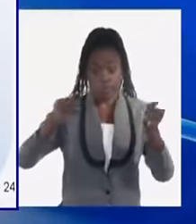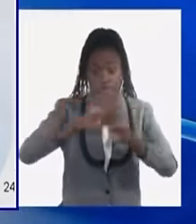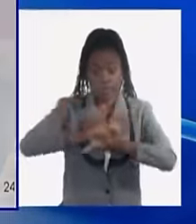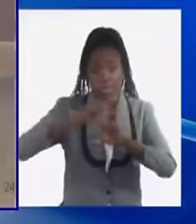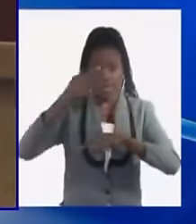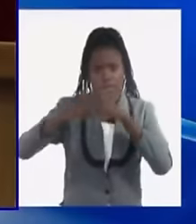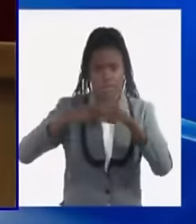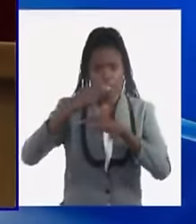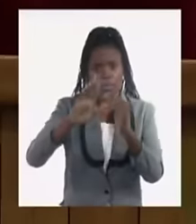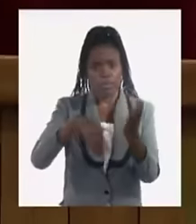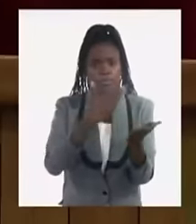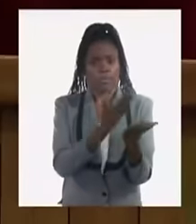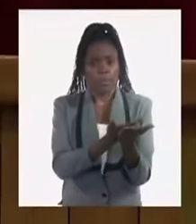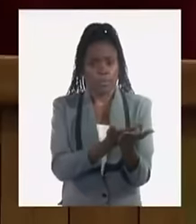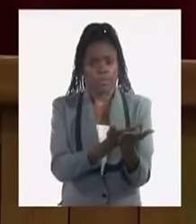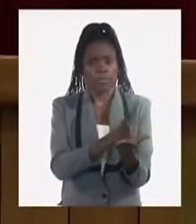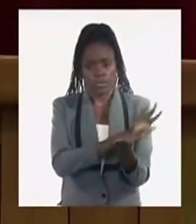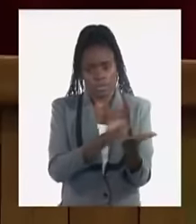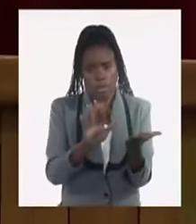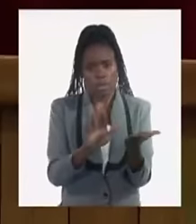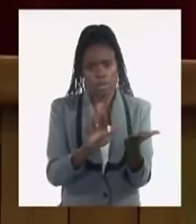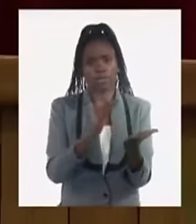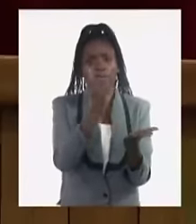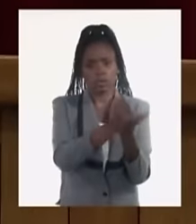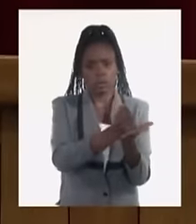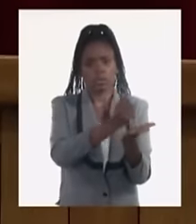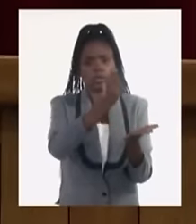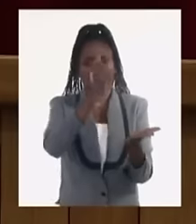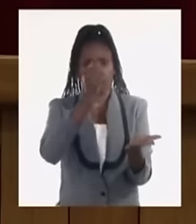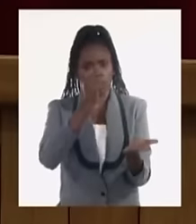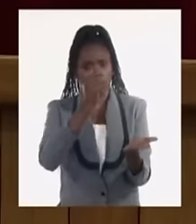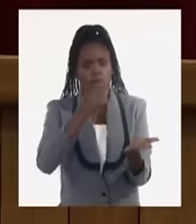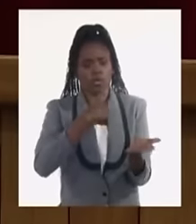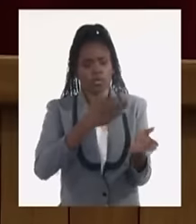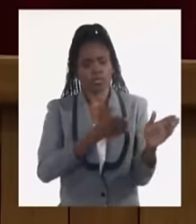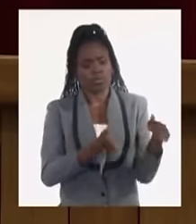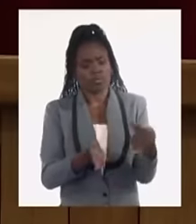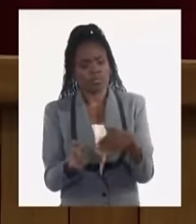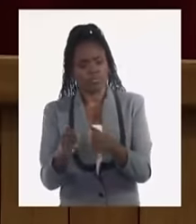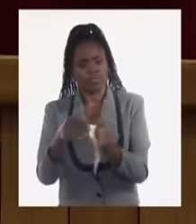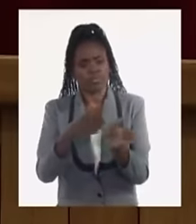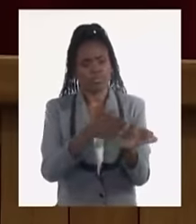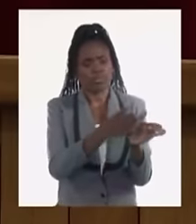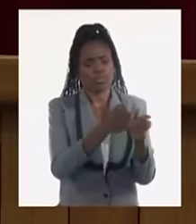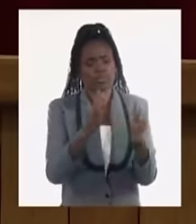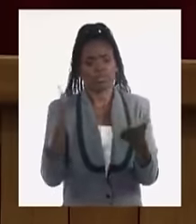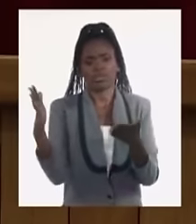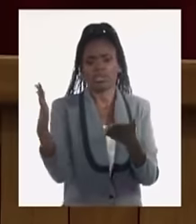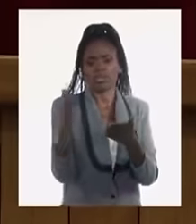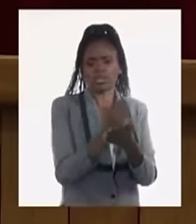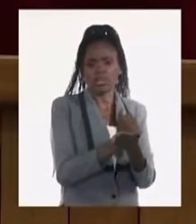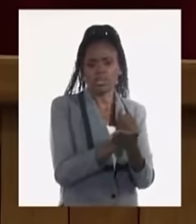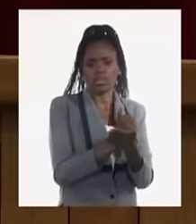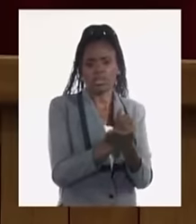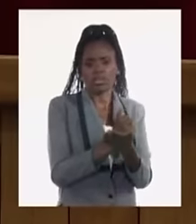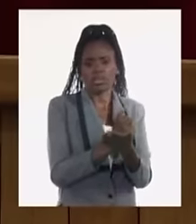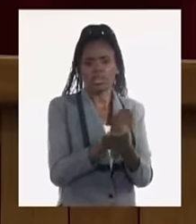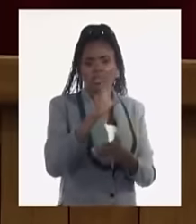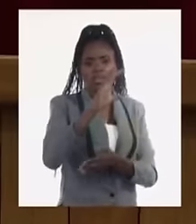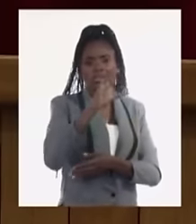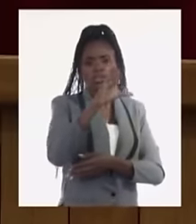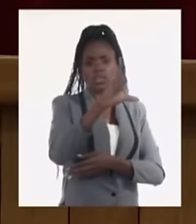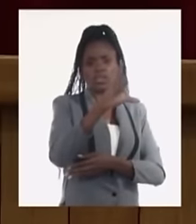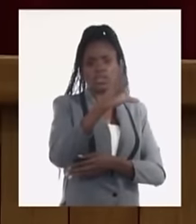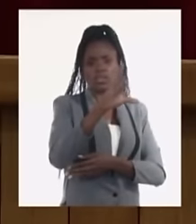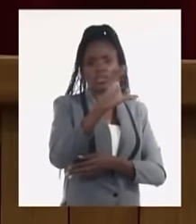hizo la propuesta que se aprobó, nos conducirá a eliminar el CL que ya